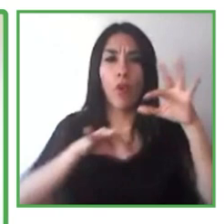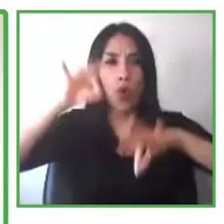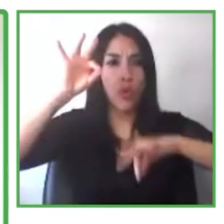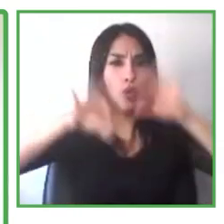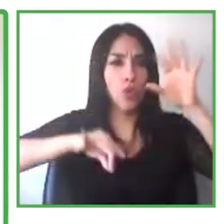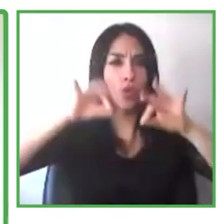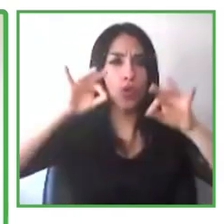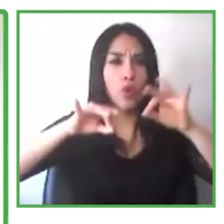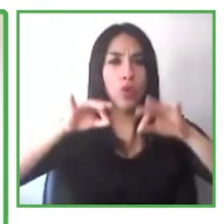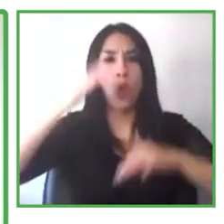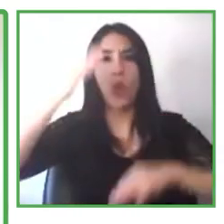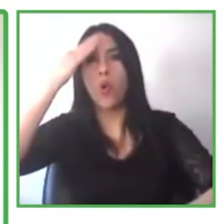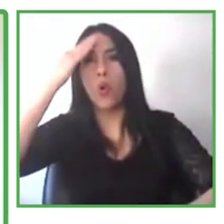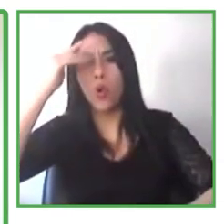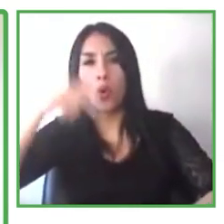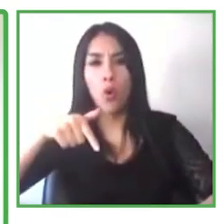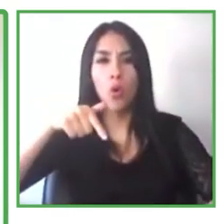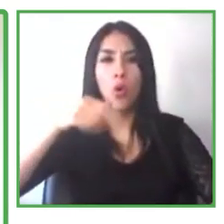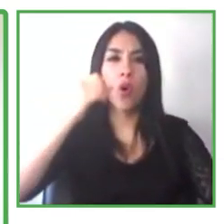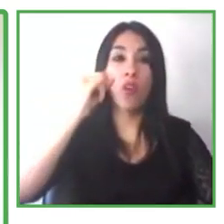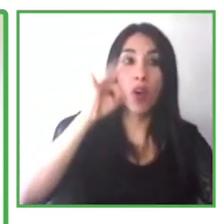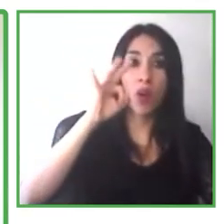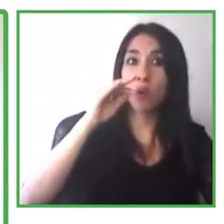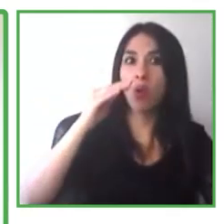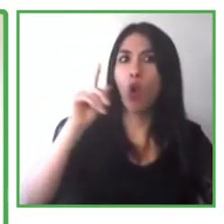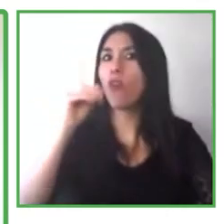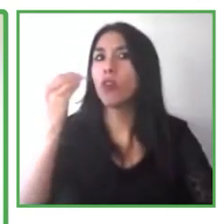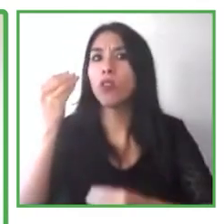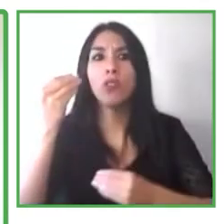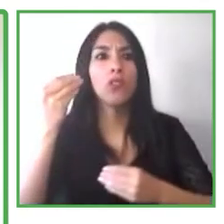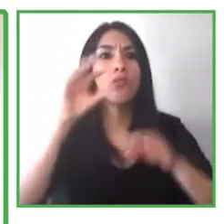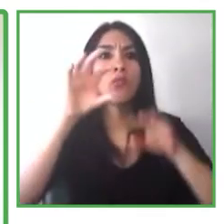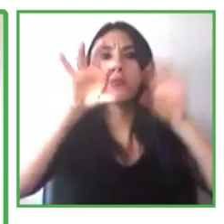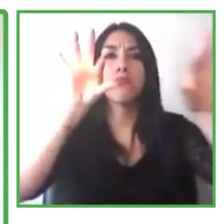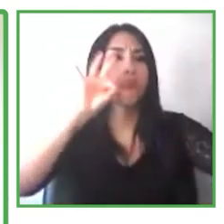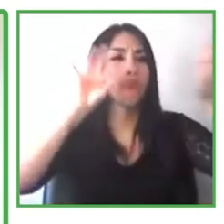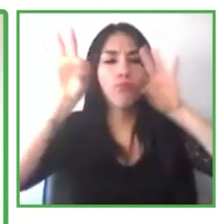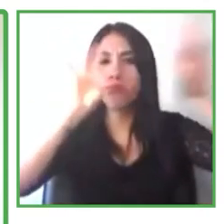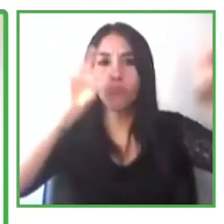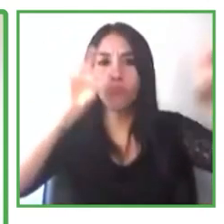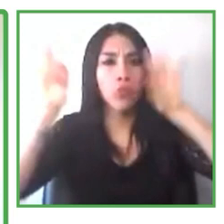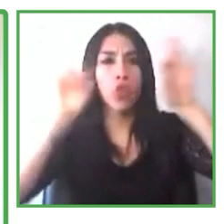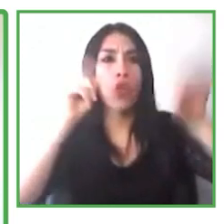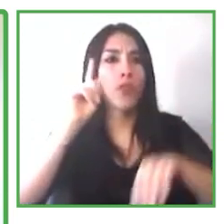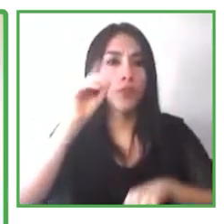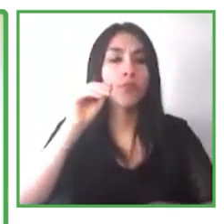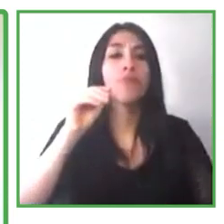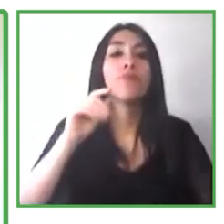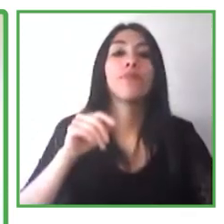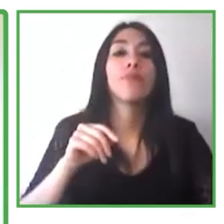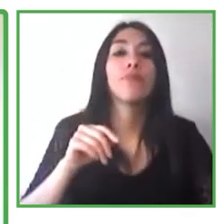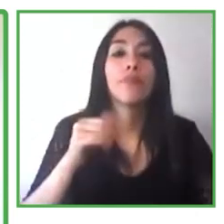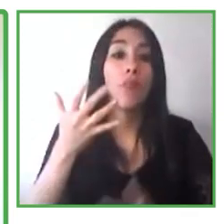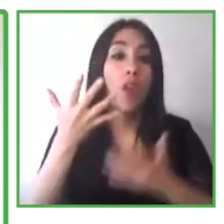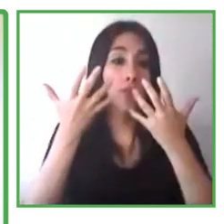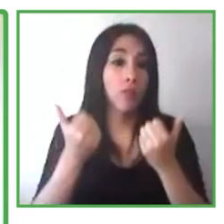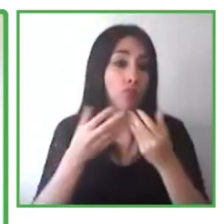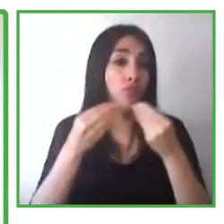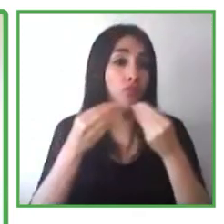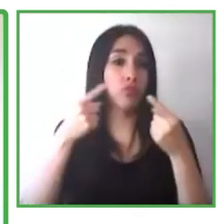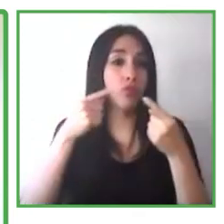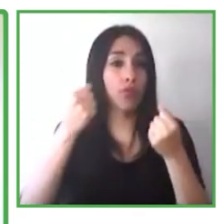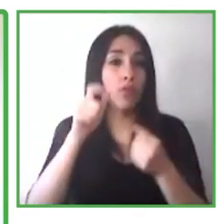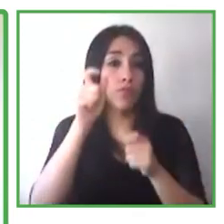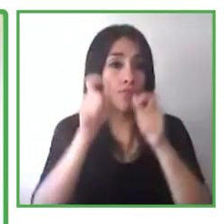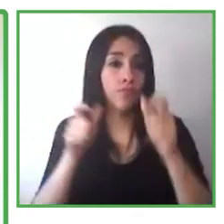este talento con discapacidades. Tenemos distintos grupos, asesores que son empleados que han estado en Microsoft ya bastante tiempo, o quizás